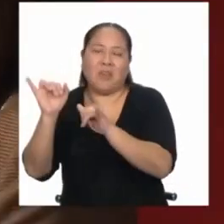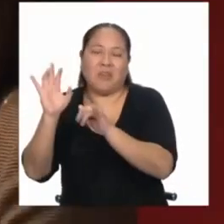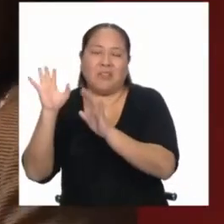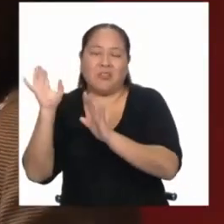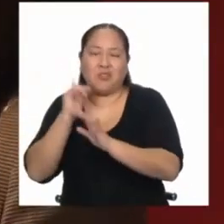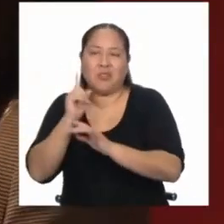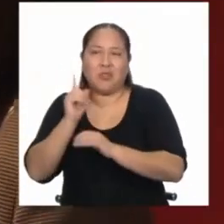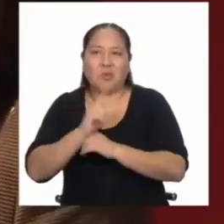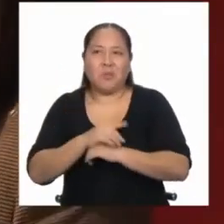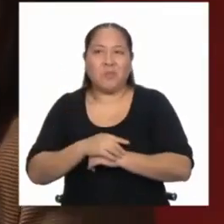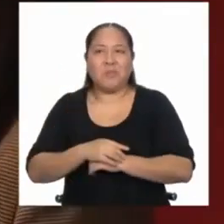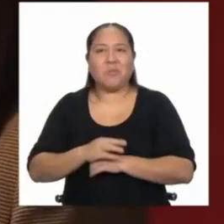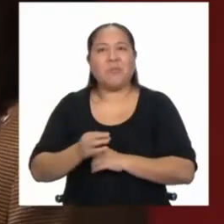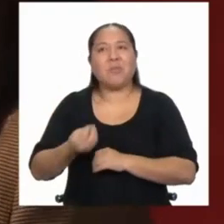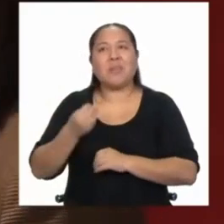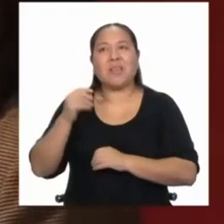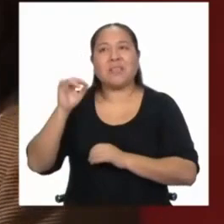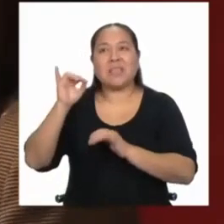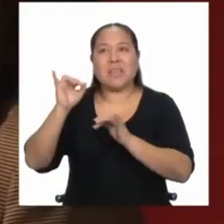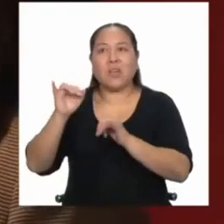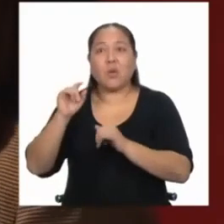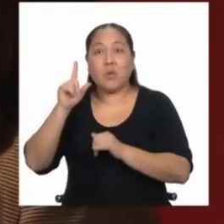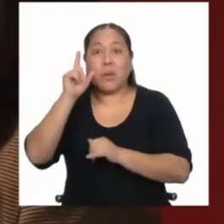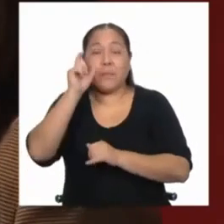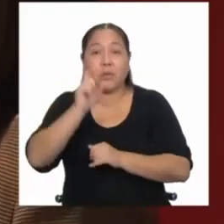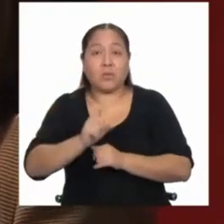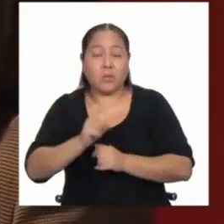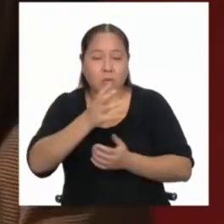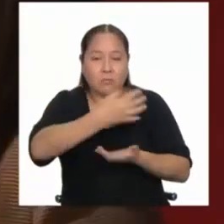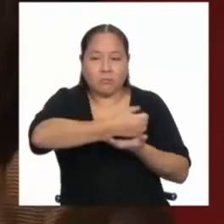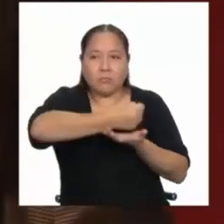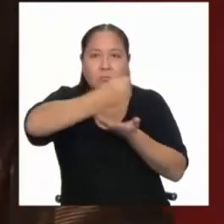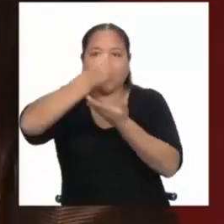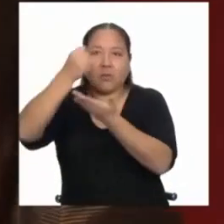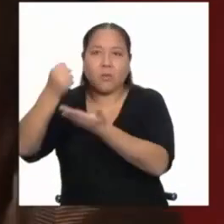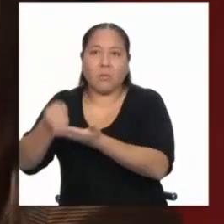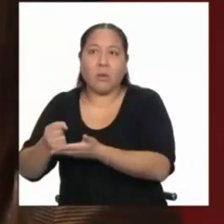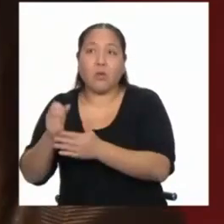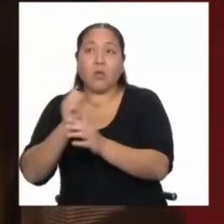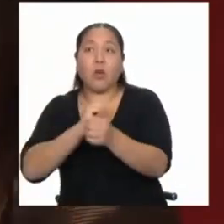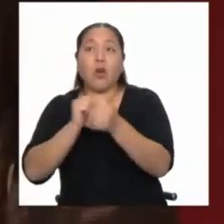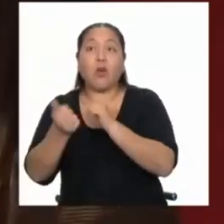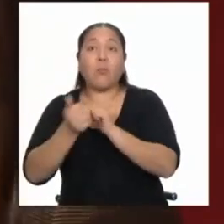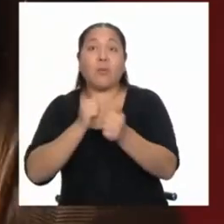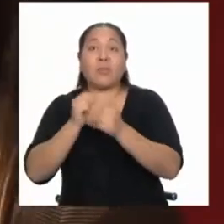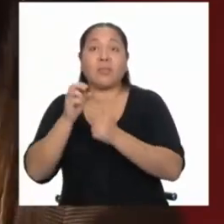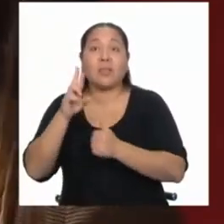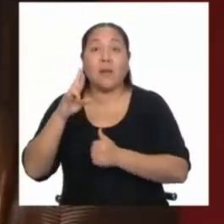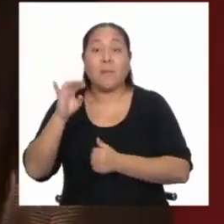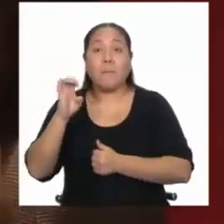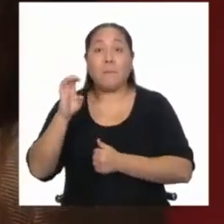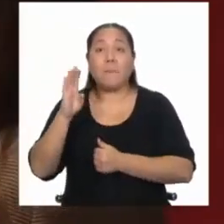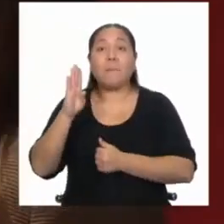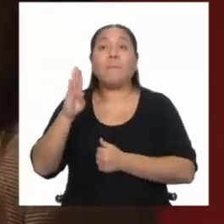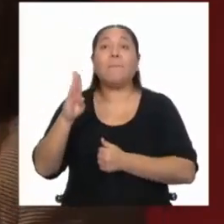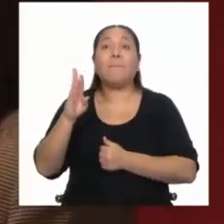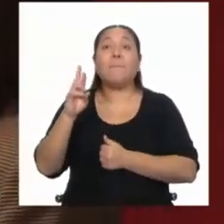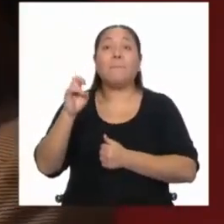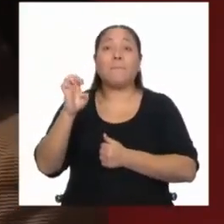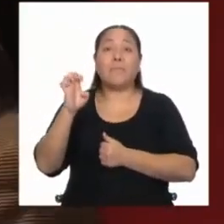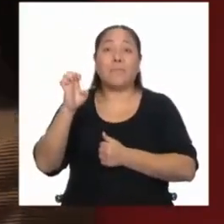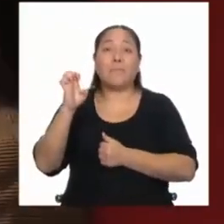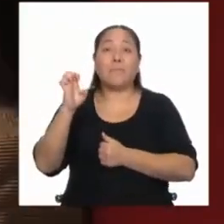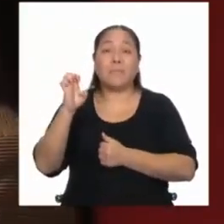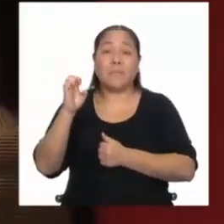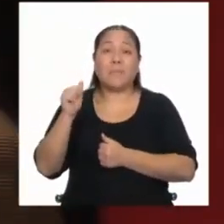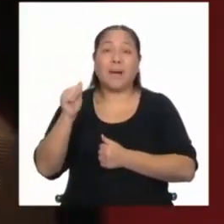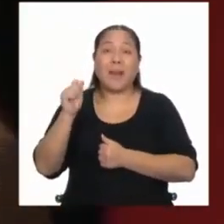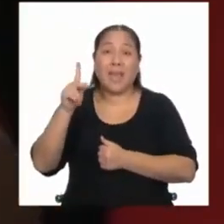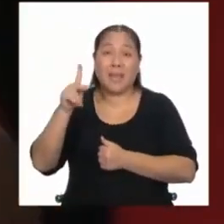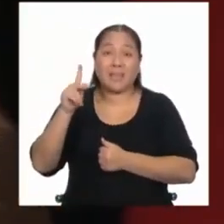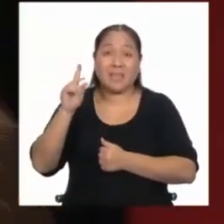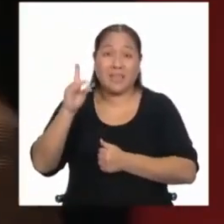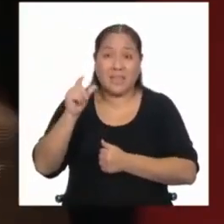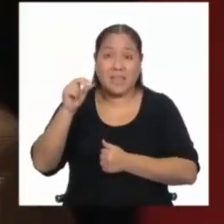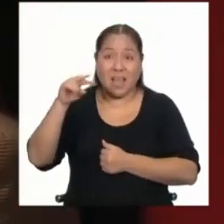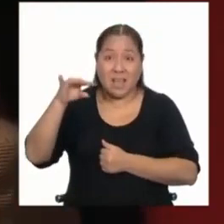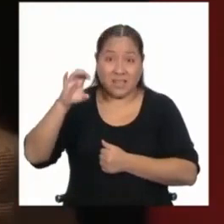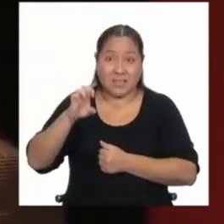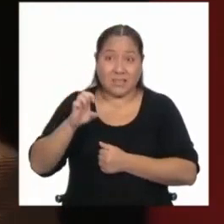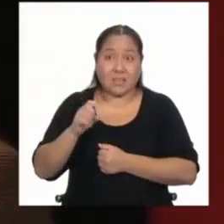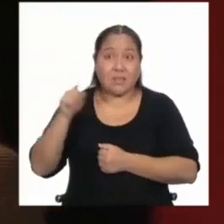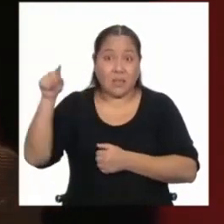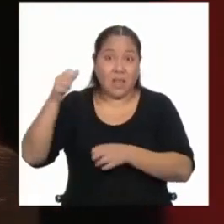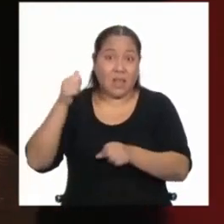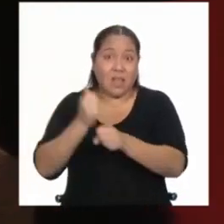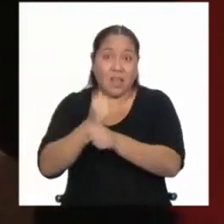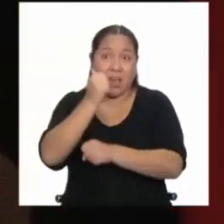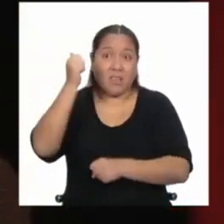sino se quedó porque un agente vino, lo tomó para un campeonato de Breakdance también de todo el estado de Nueva York donde nace el Breakdance. Y